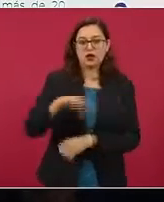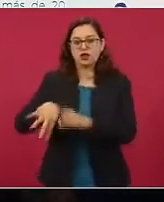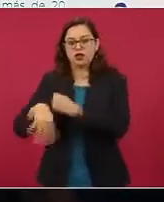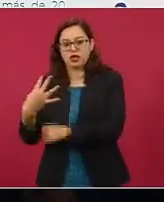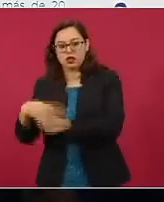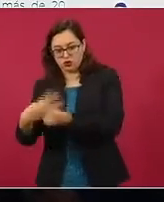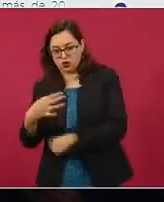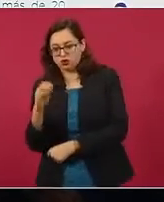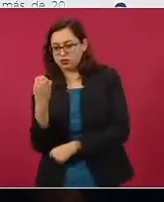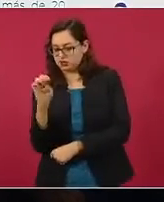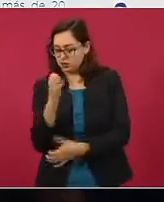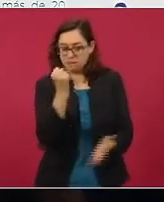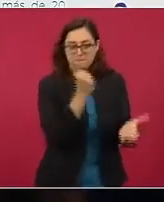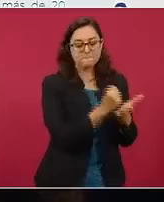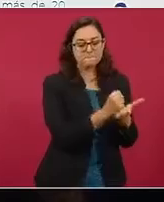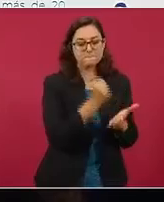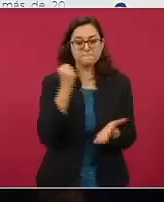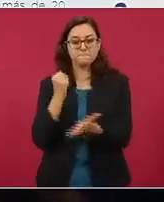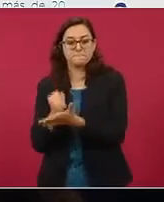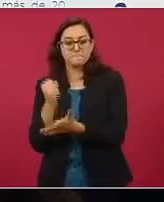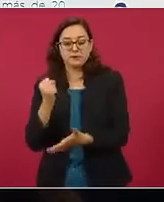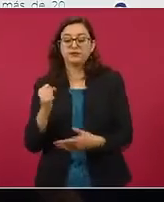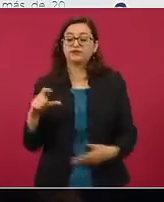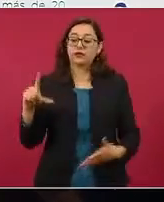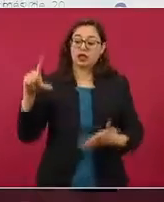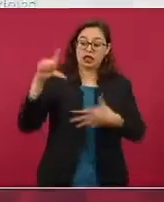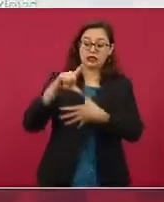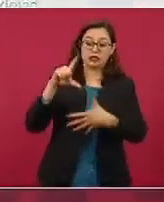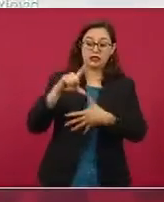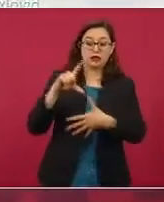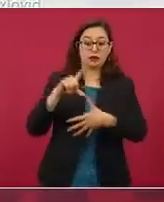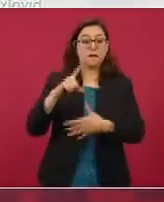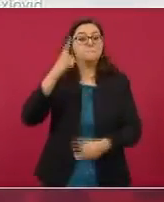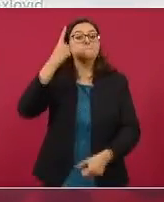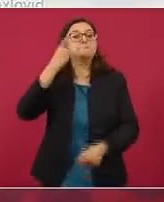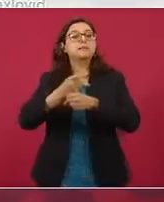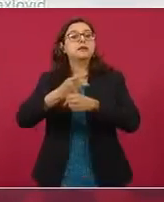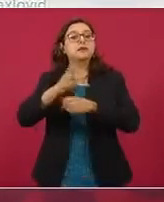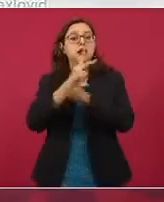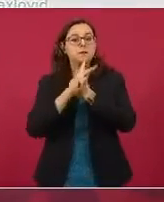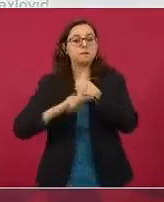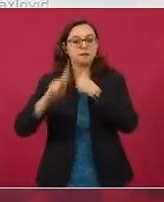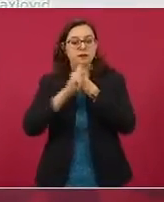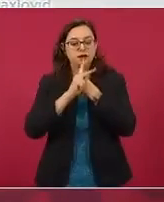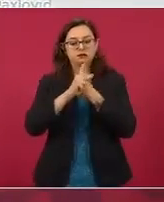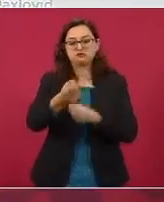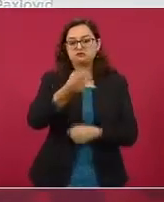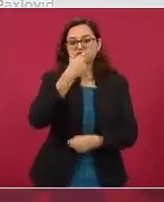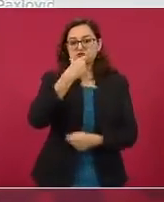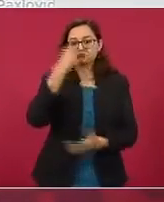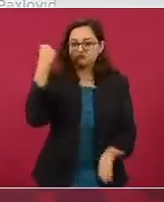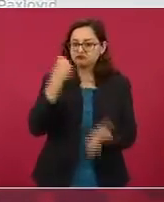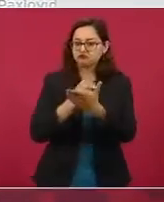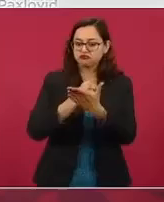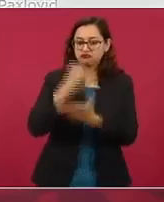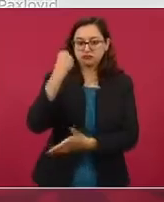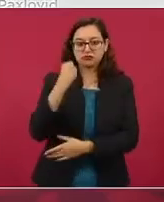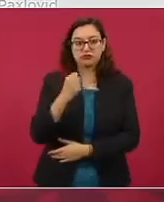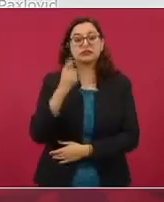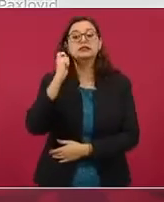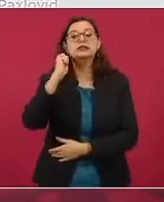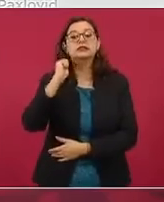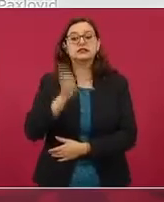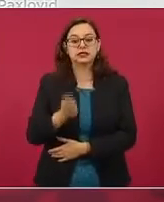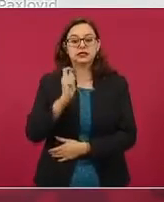Lo importante aquí es, somos el primer país de América Latina que autoriza estos medicamentos. Por lo tanto, vamos a tener la posibilidad de tener